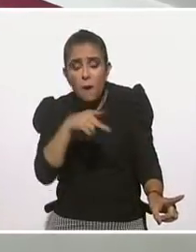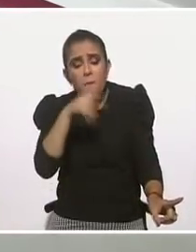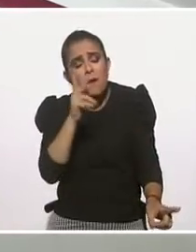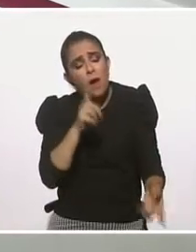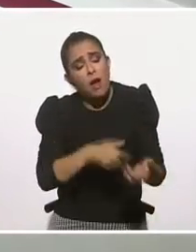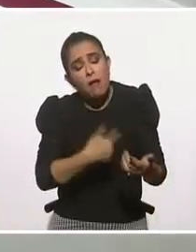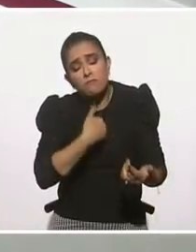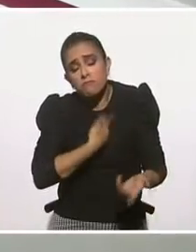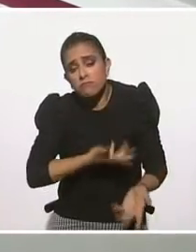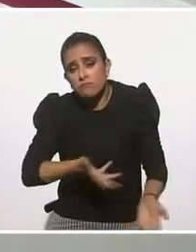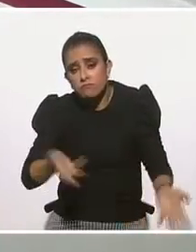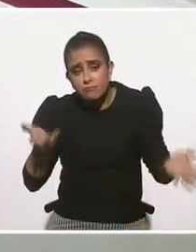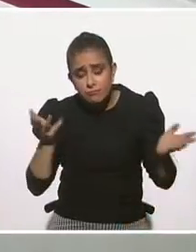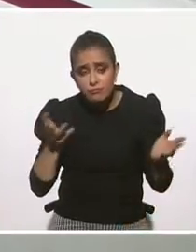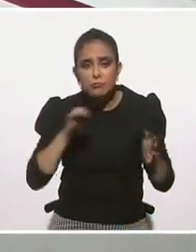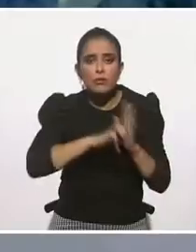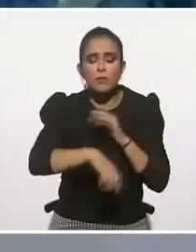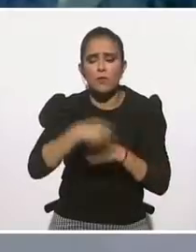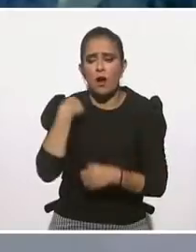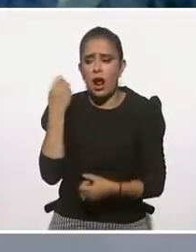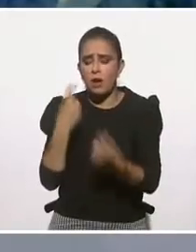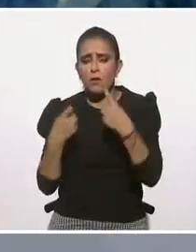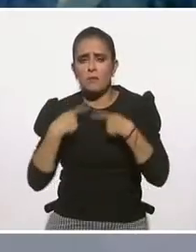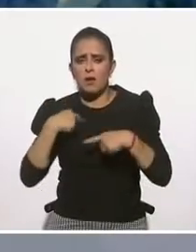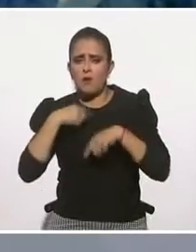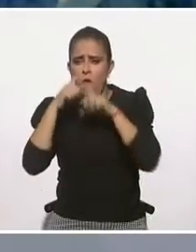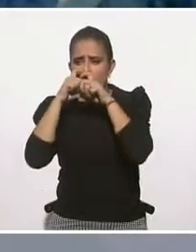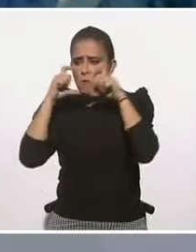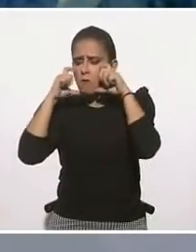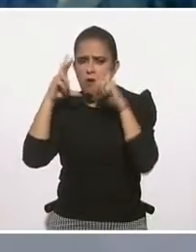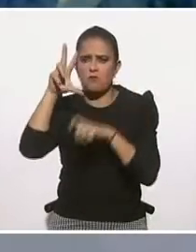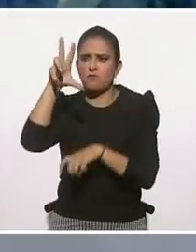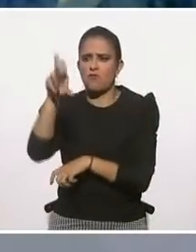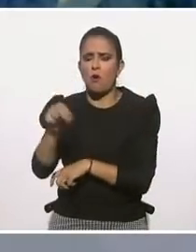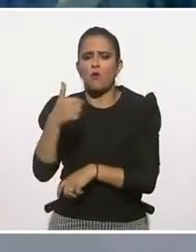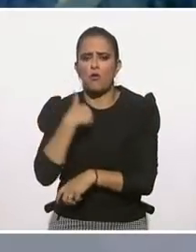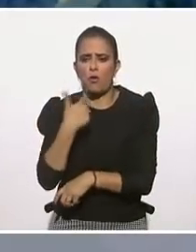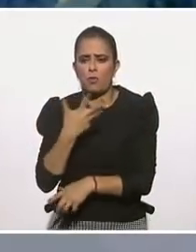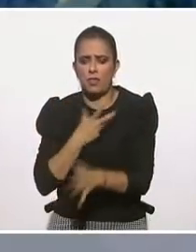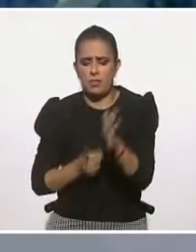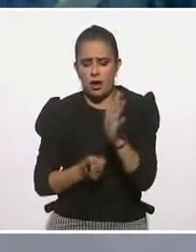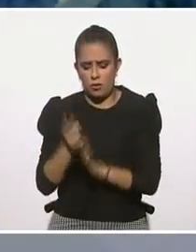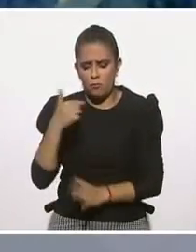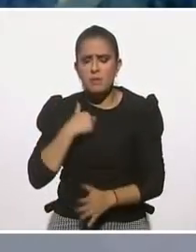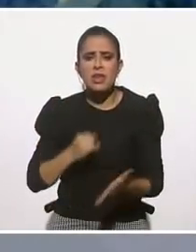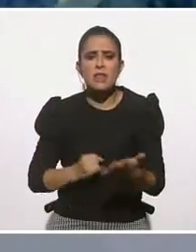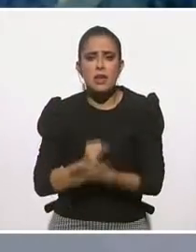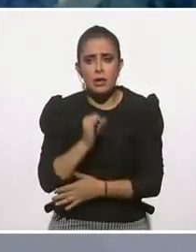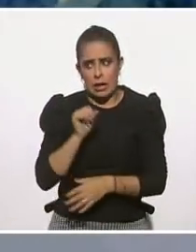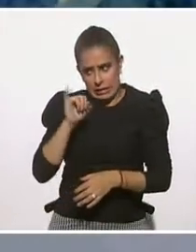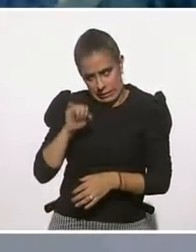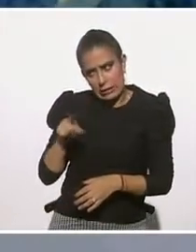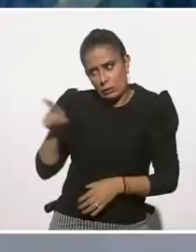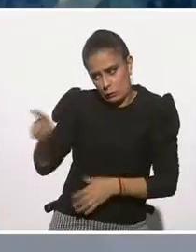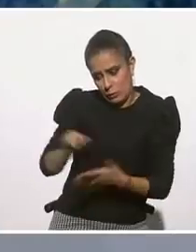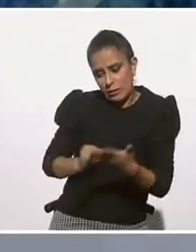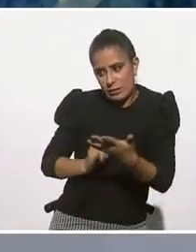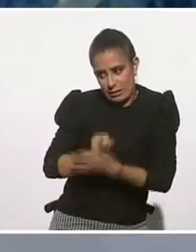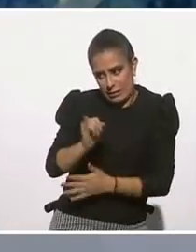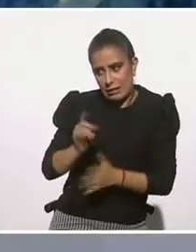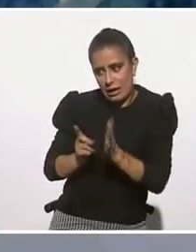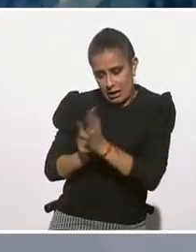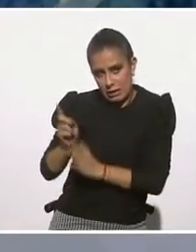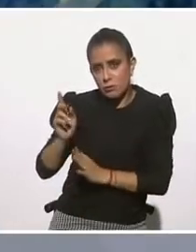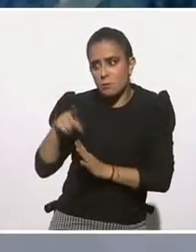gente dice, yo no me voy a poner el cubrebocas. Bueno, porque tengo derechos sobre mi cuerpo. Sí, tienes derechos sobre tu cuerpo, pero no sobre el